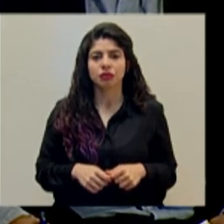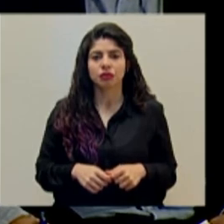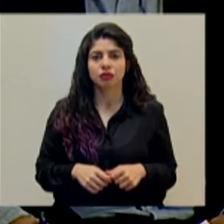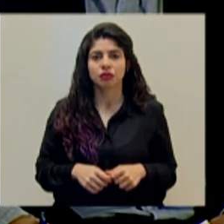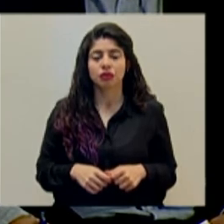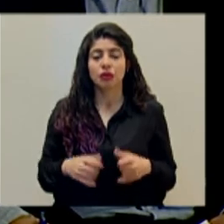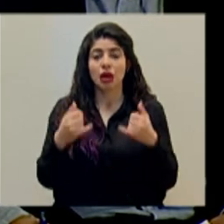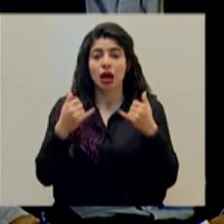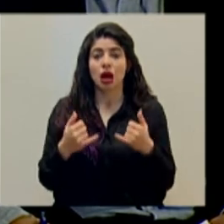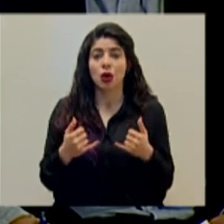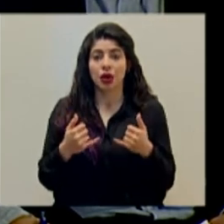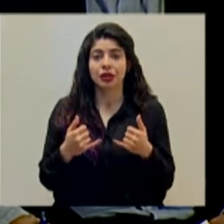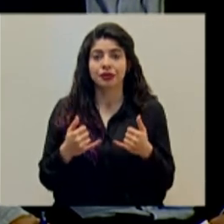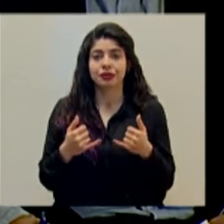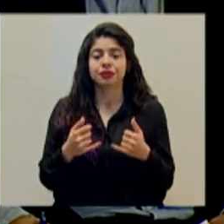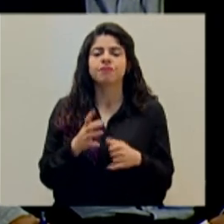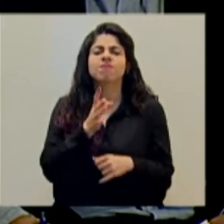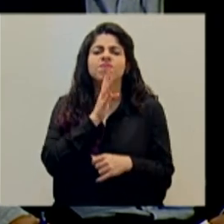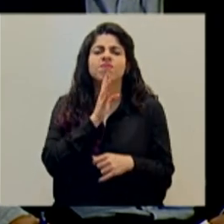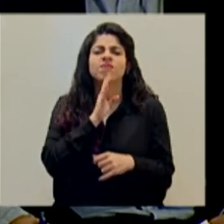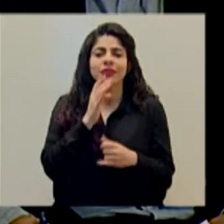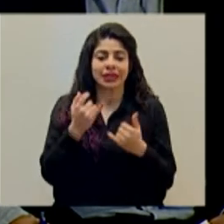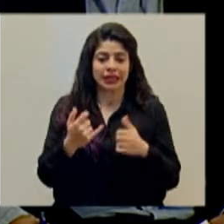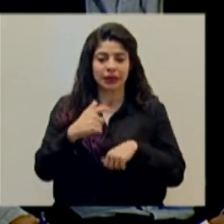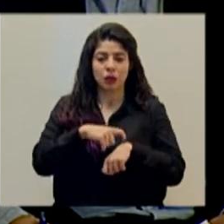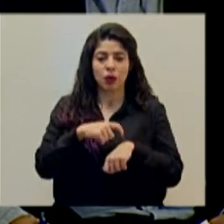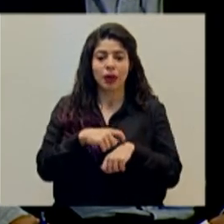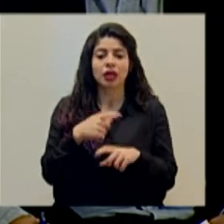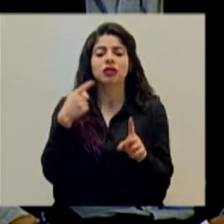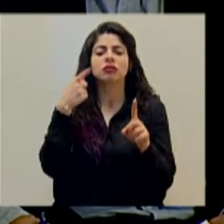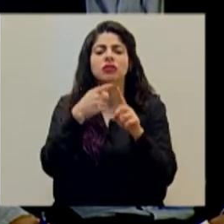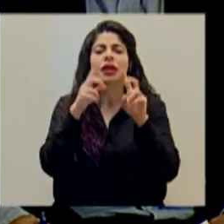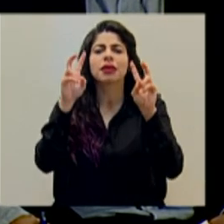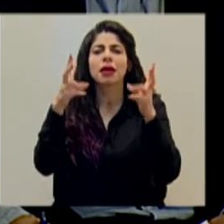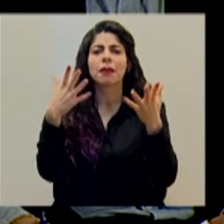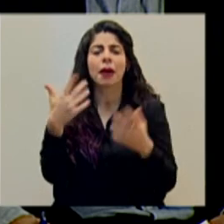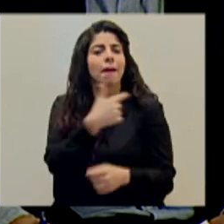Vamos a referirnos en este momento a vacunación.